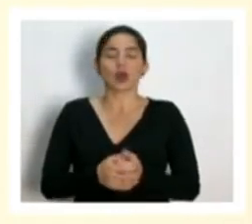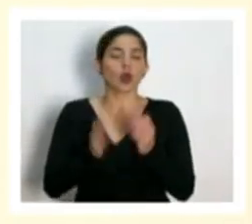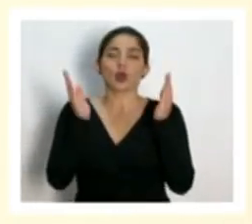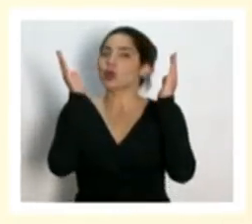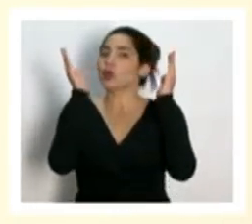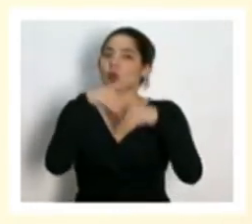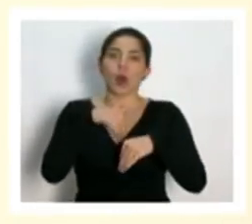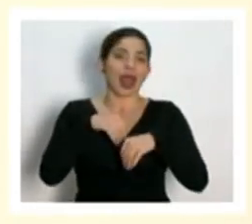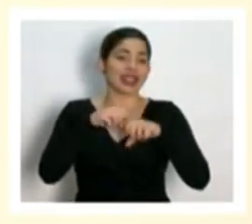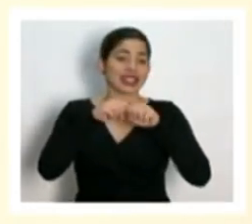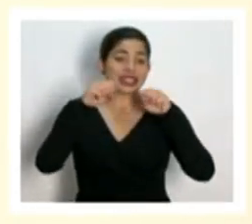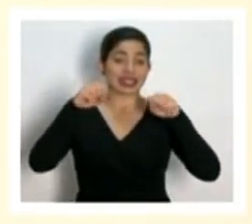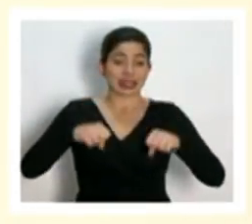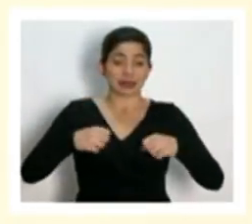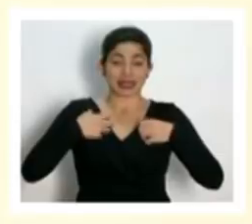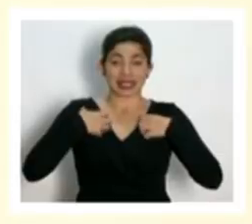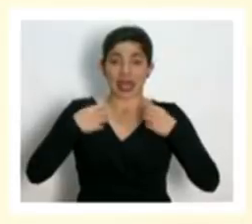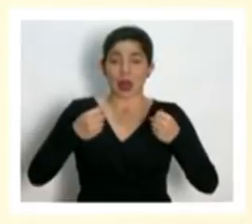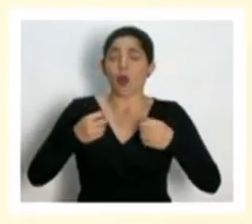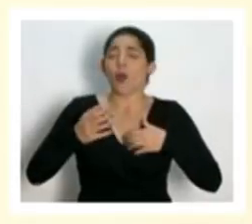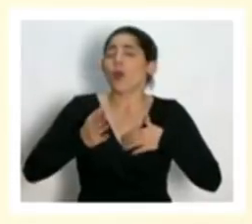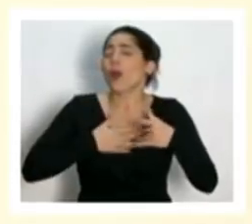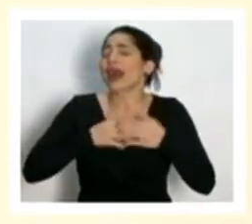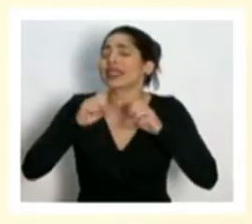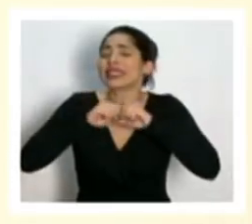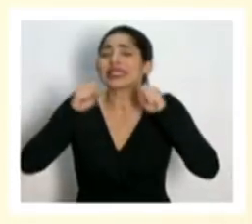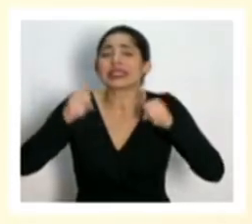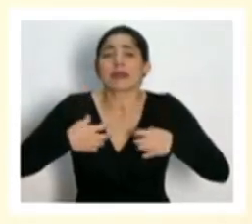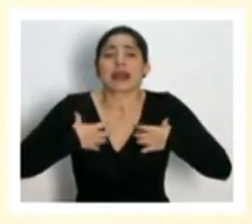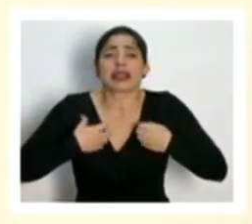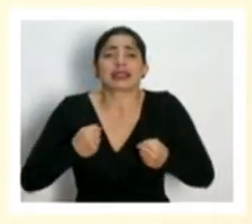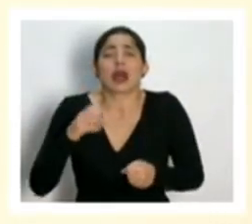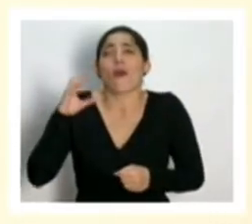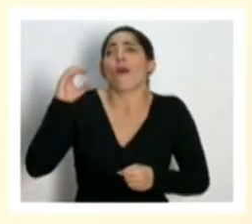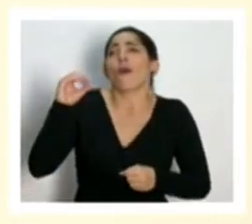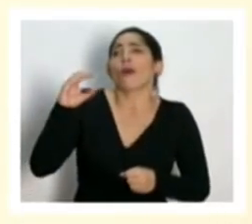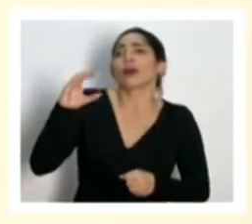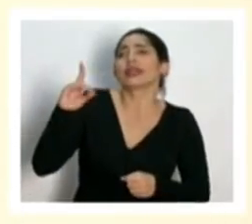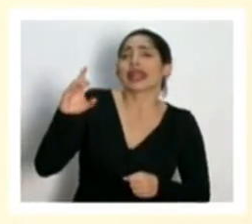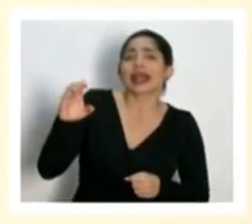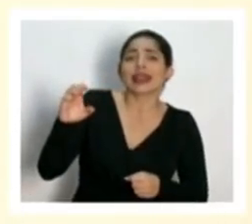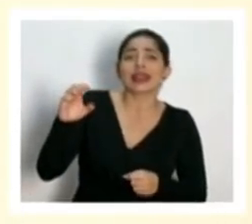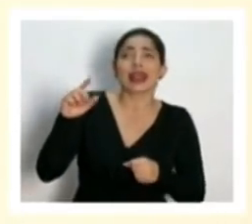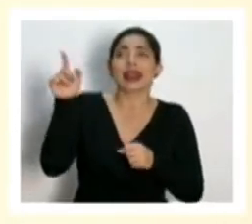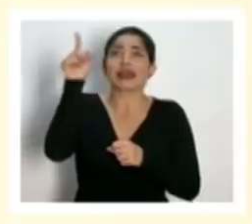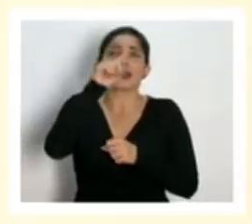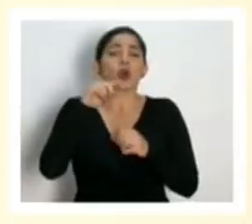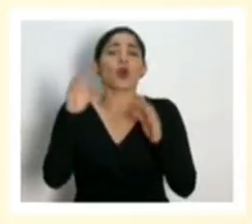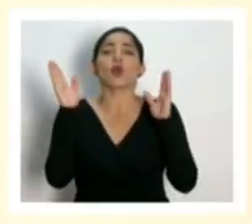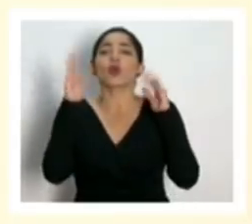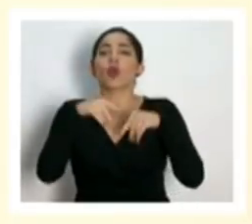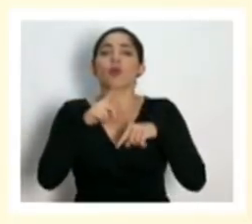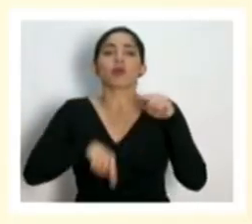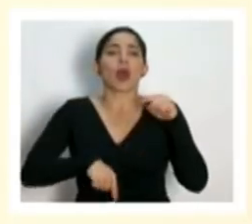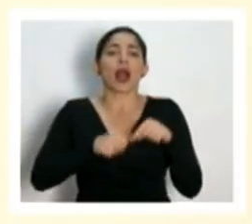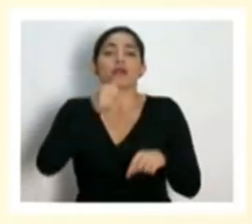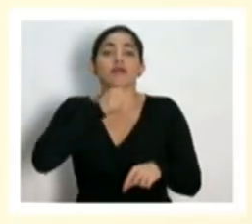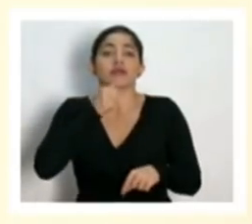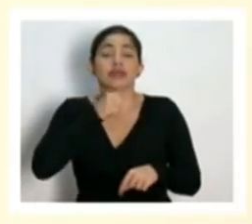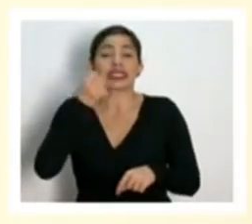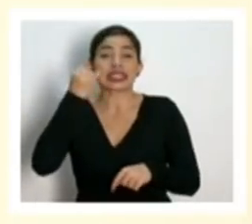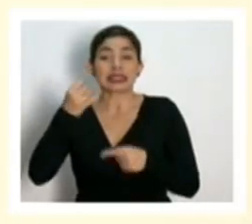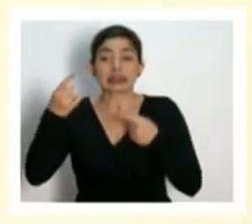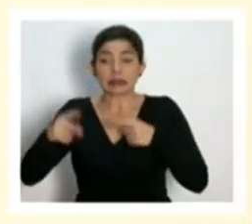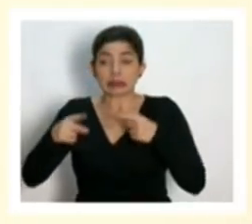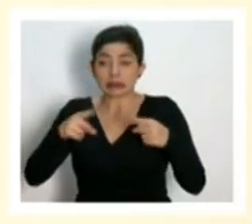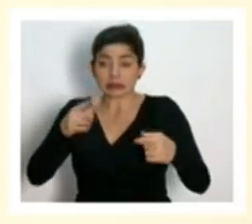sistema de salud cualquiera que sea de la OSD que aguante un crecimiento de casos